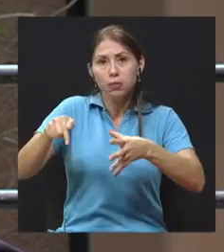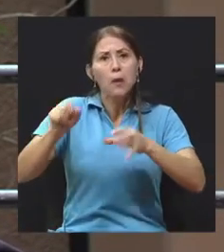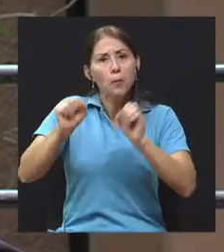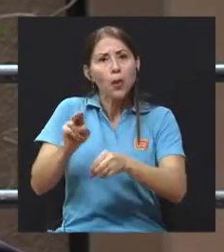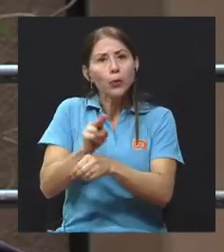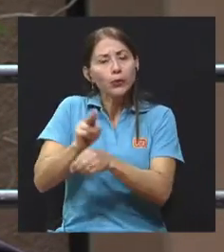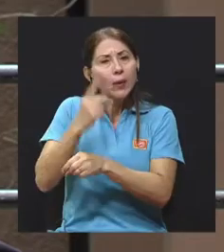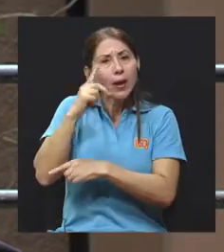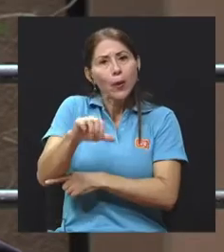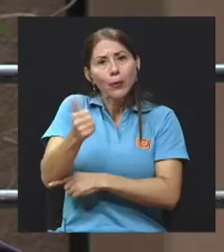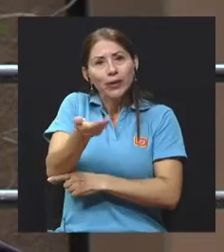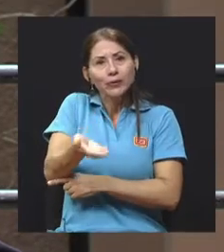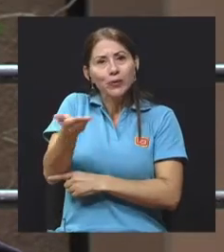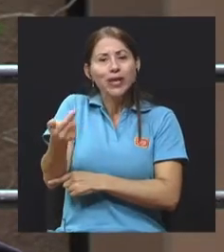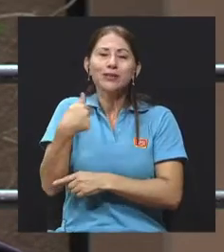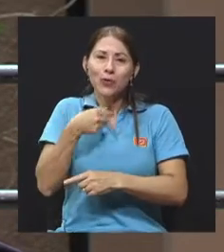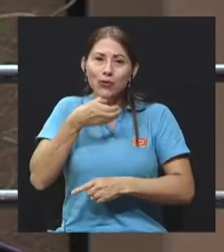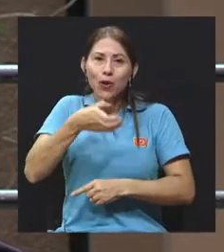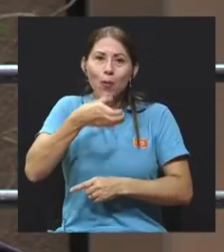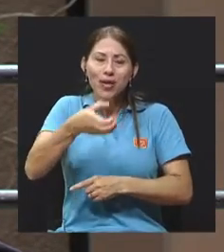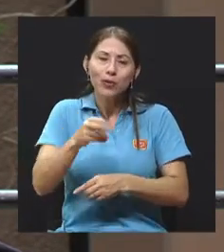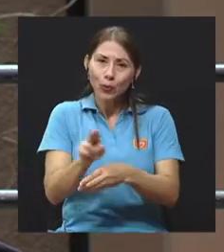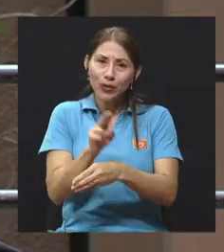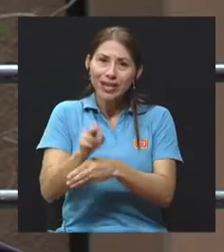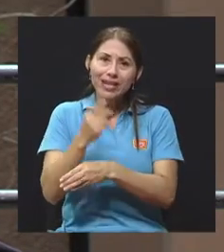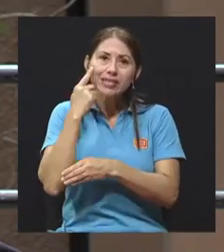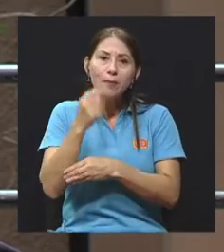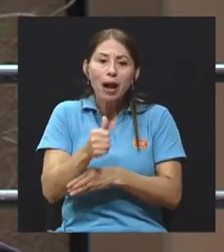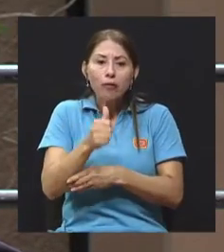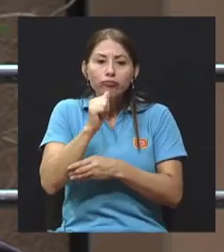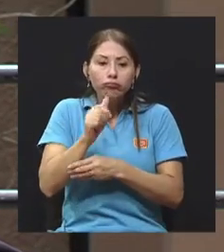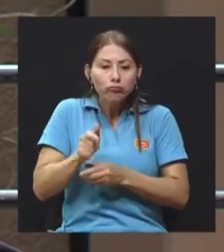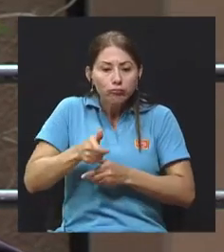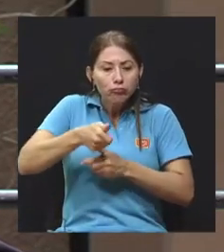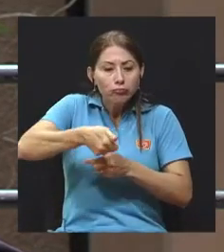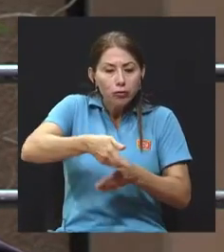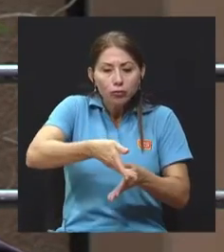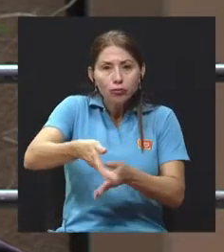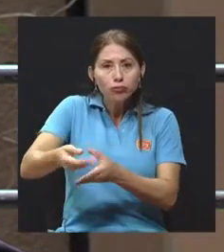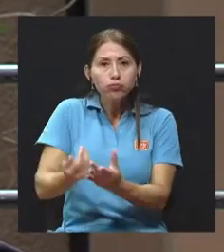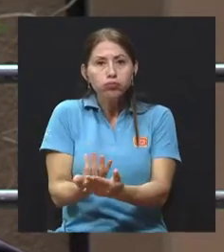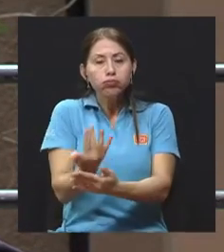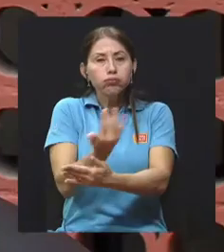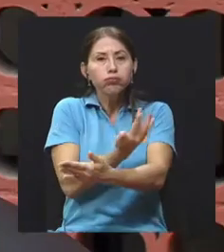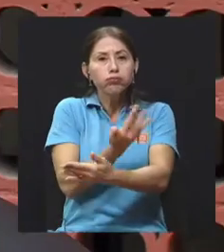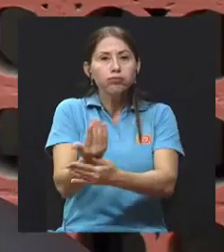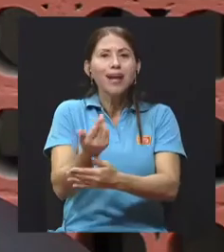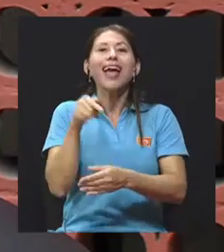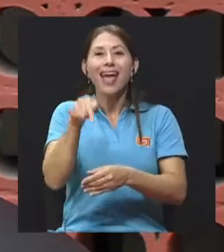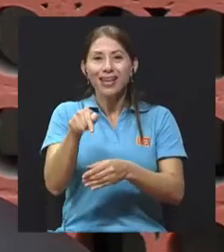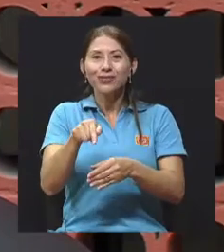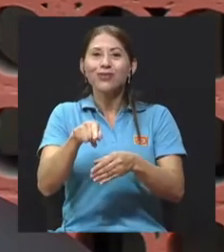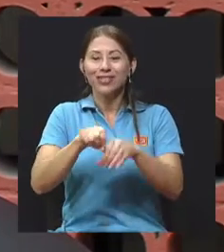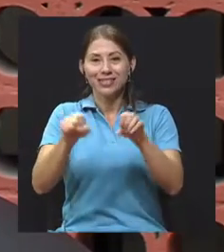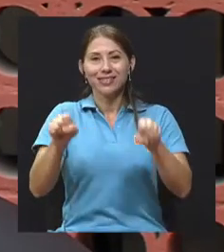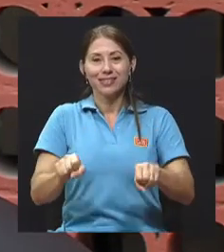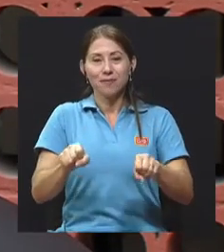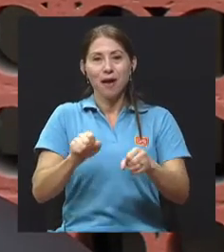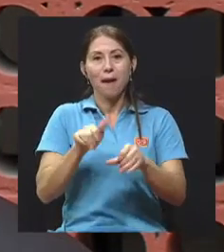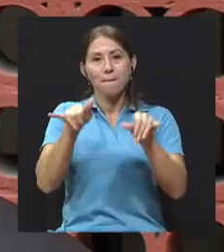recomiendo que en la medida de lo posible utilicen el agua llovida en sus casas. Ese es un principio de la permacultura, el uso del agua. Y que el agua que